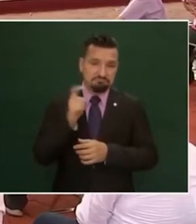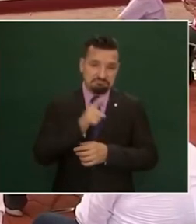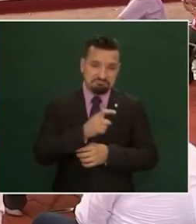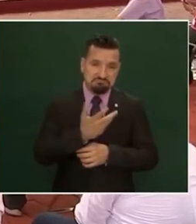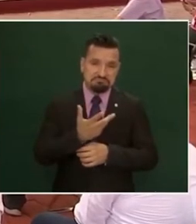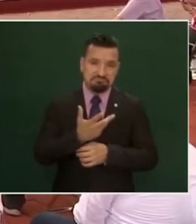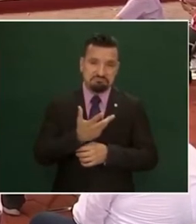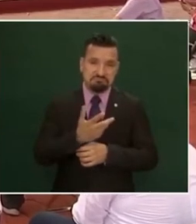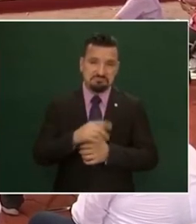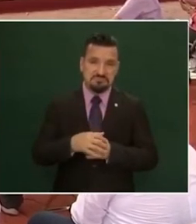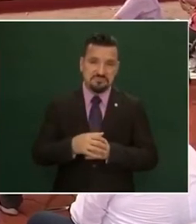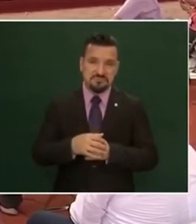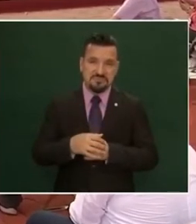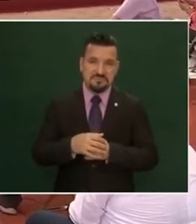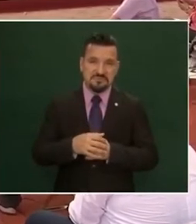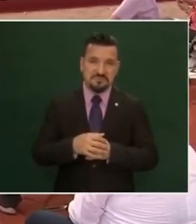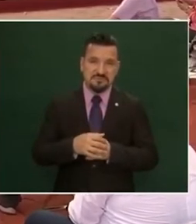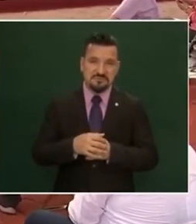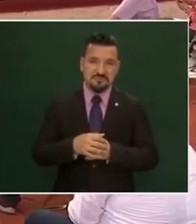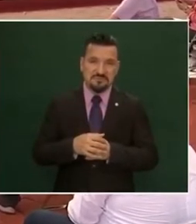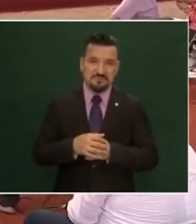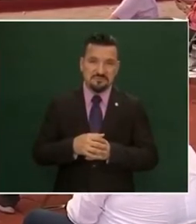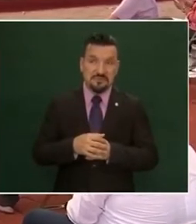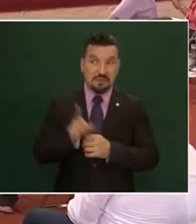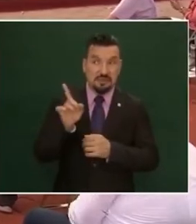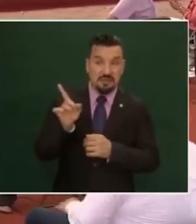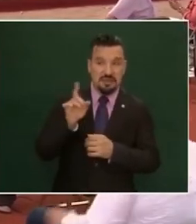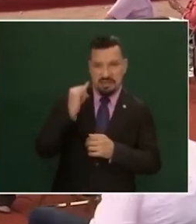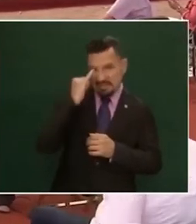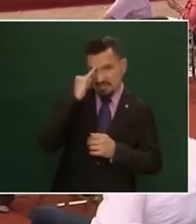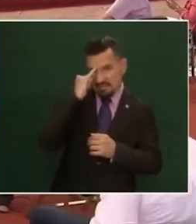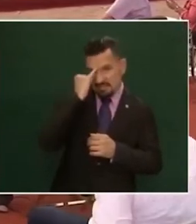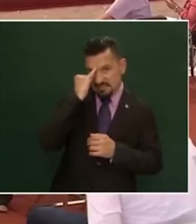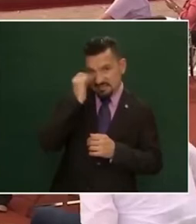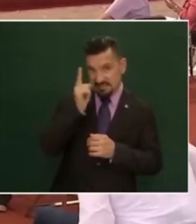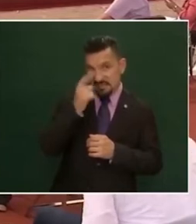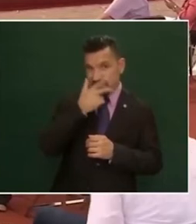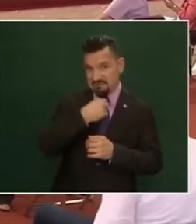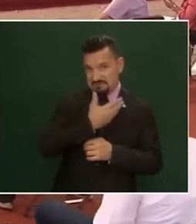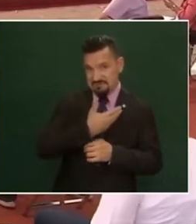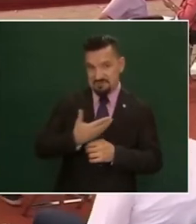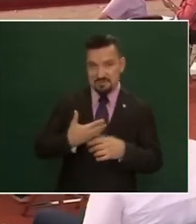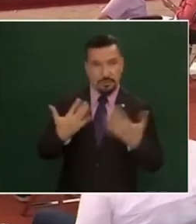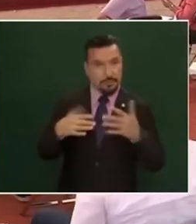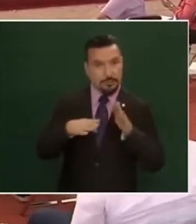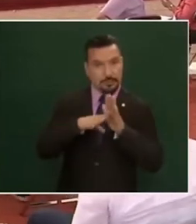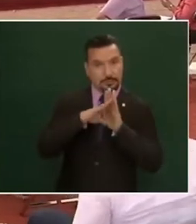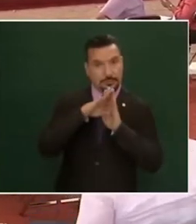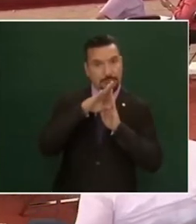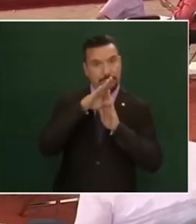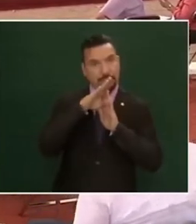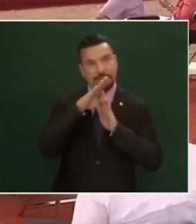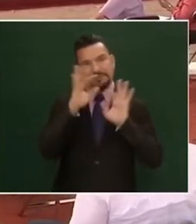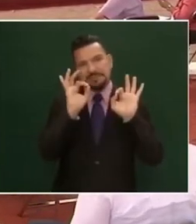Modi la India no baja es